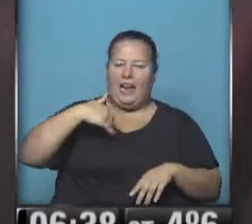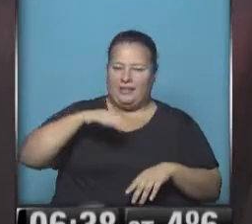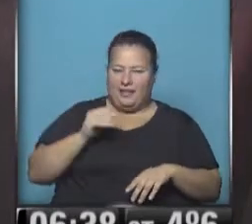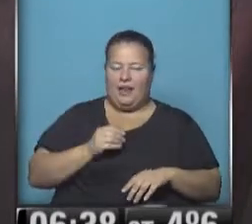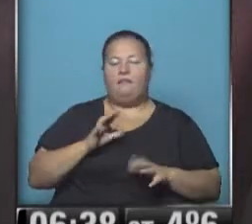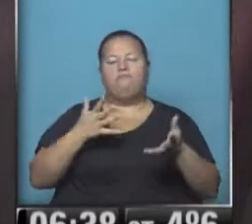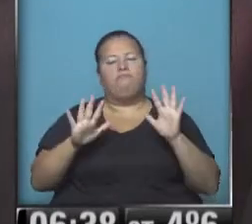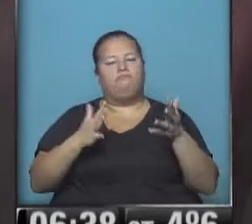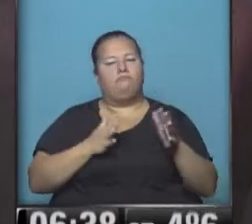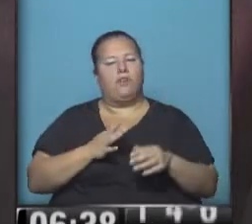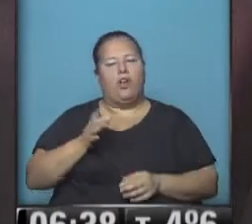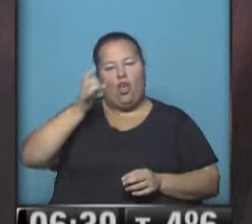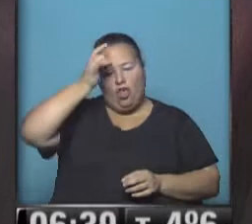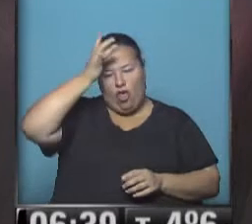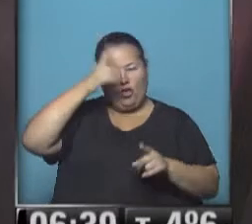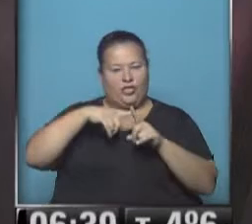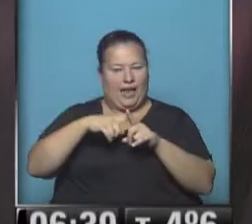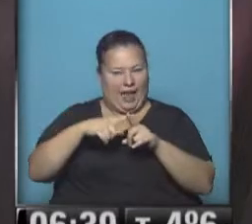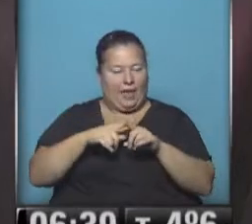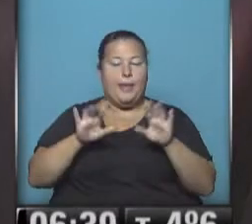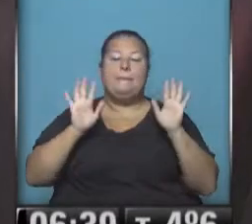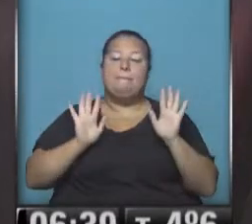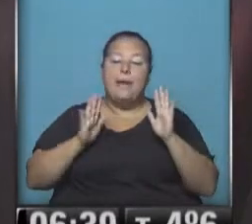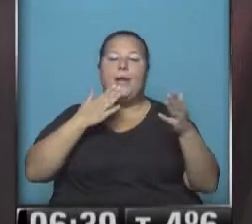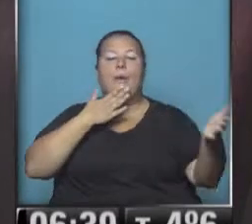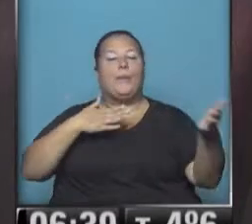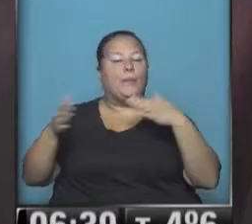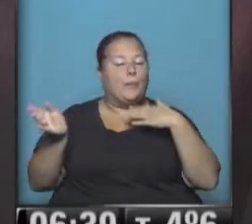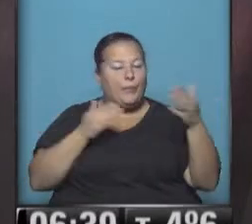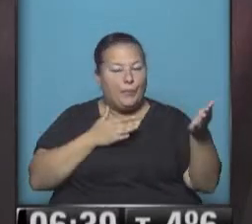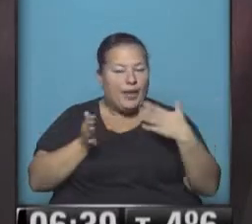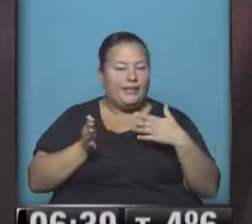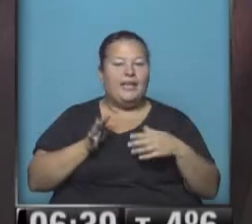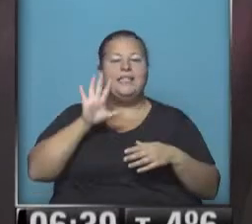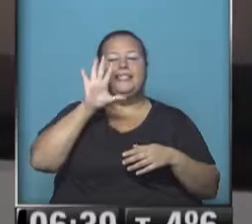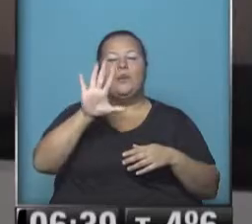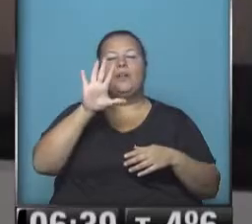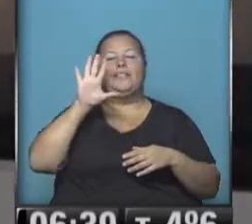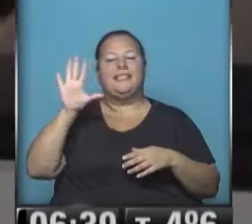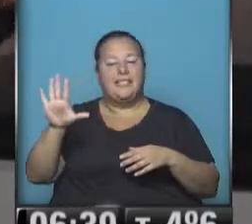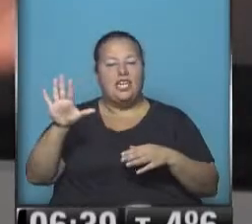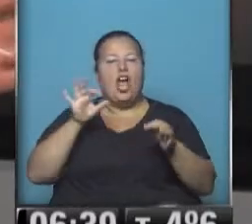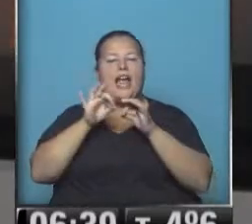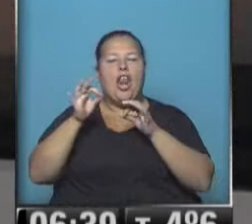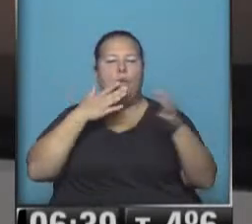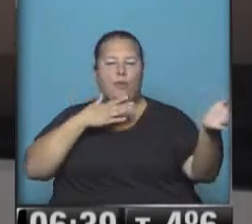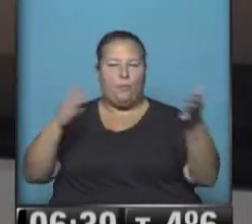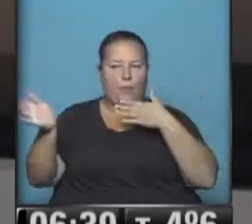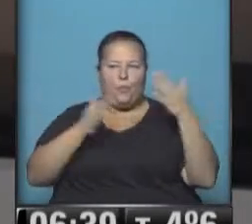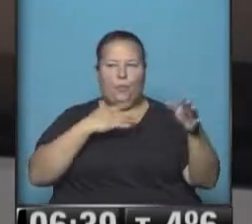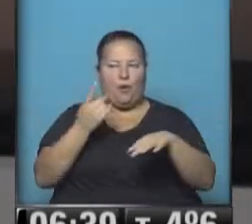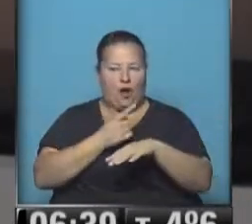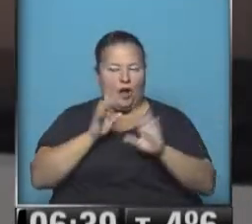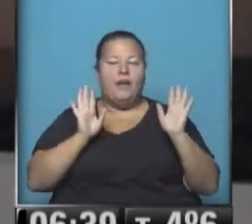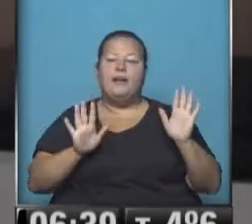del orden de los 12 grados. Pero el viento, 55 kilómetros por hora.